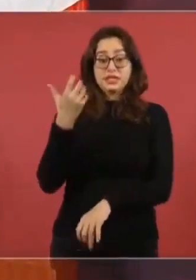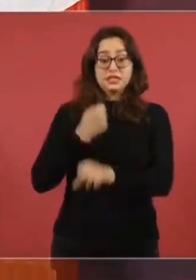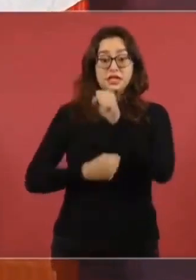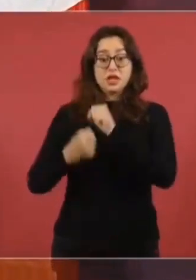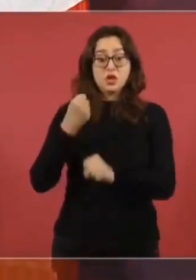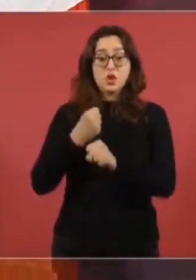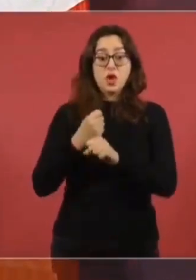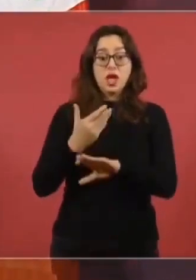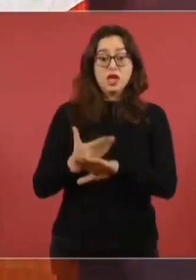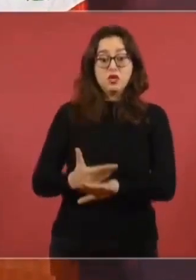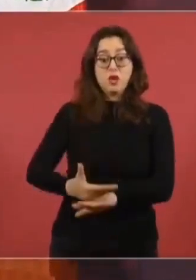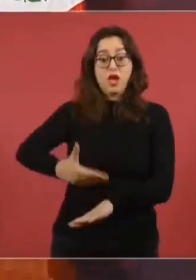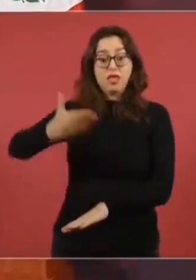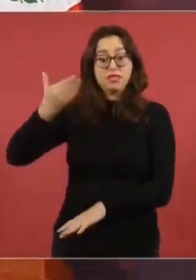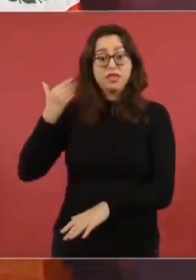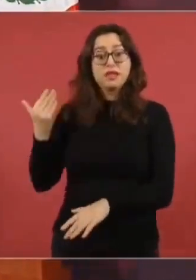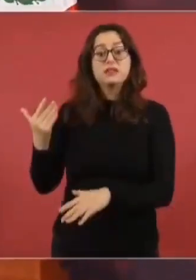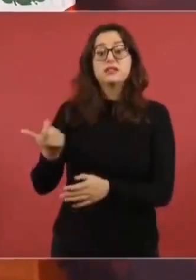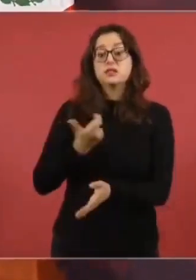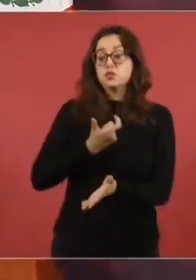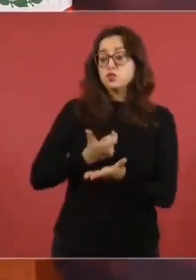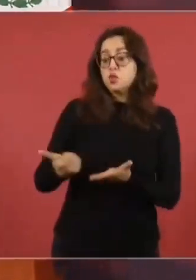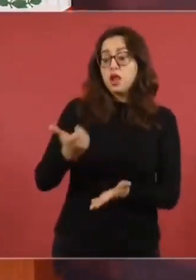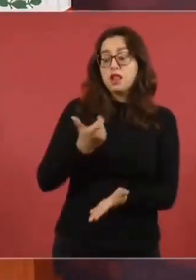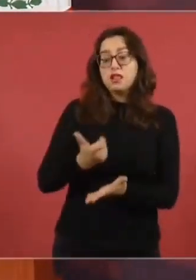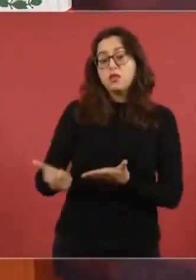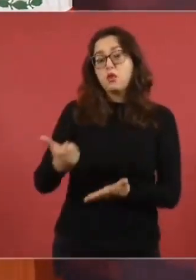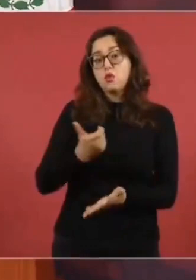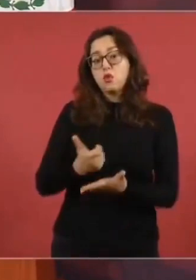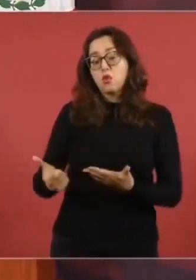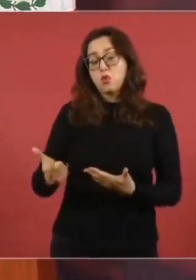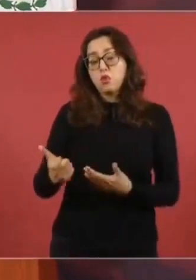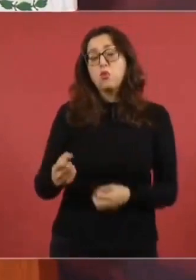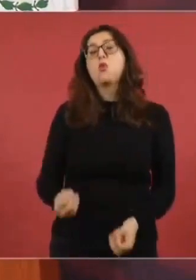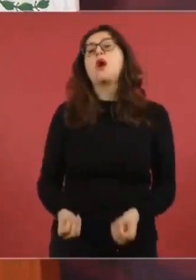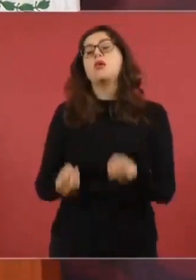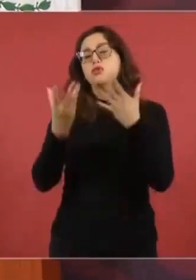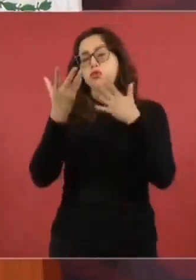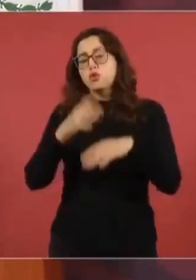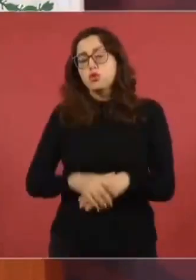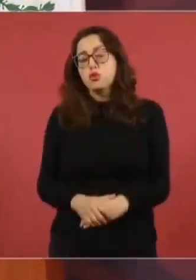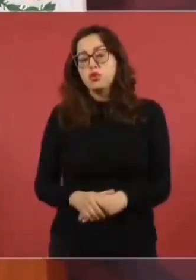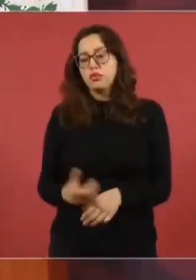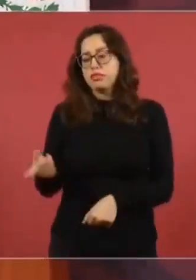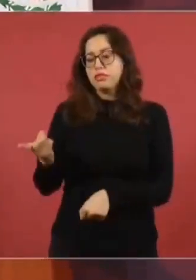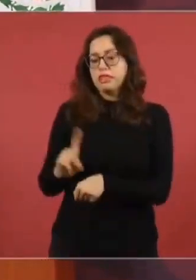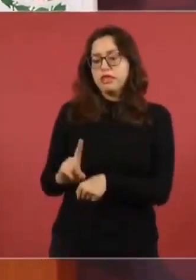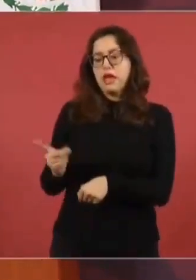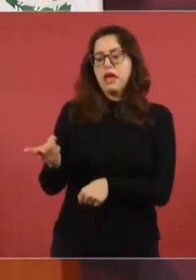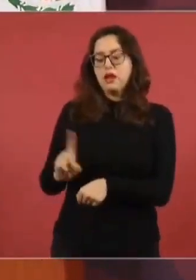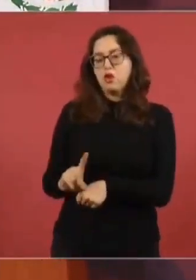era de 88 pesos diarios,